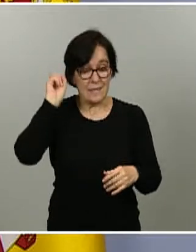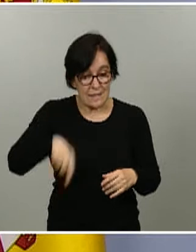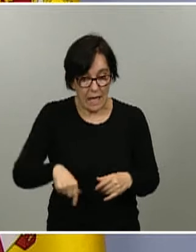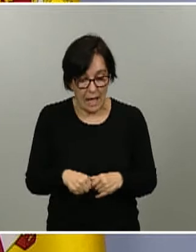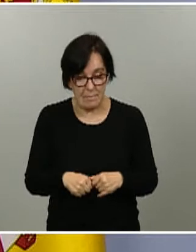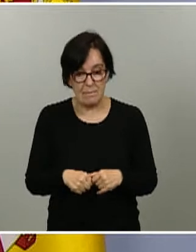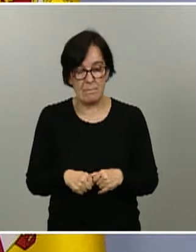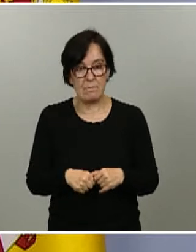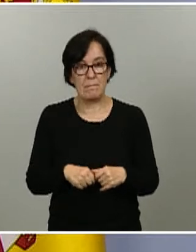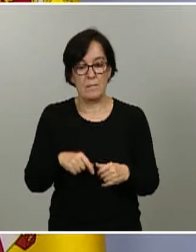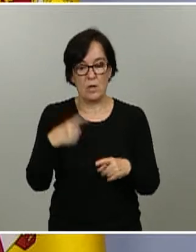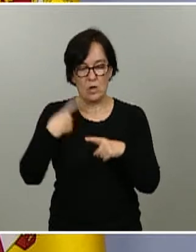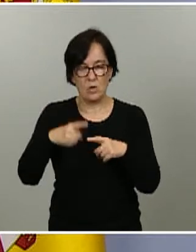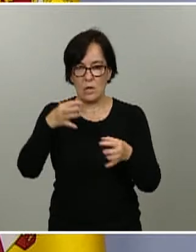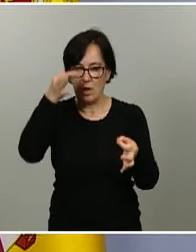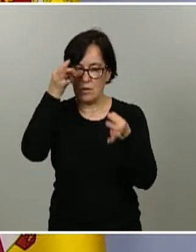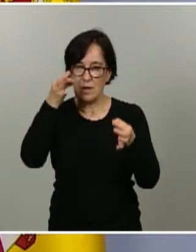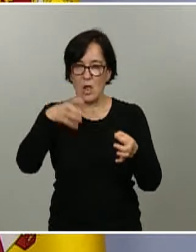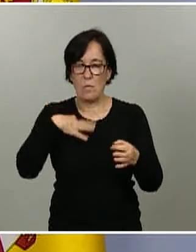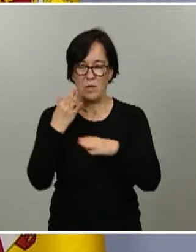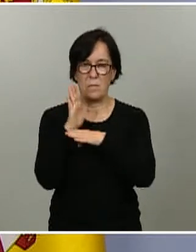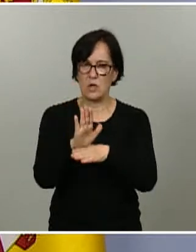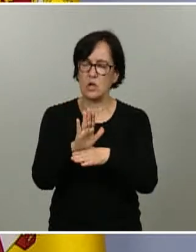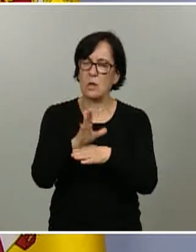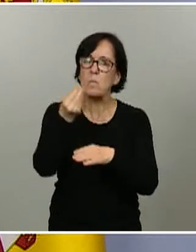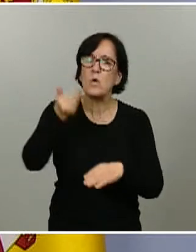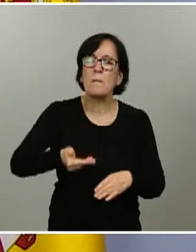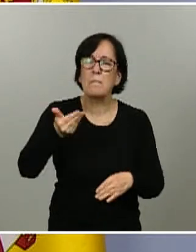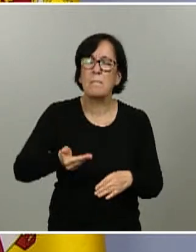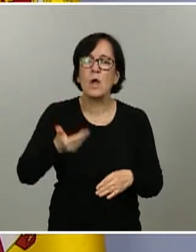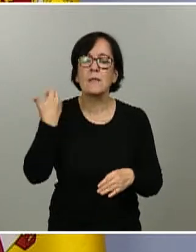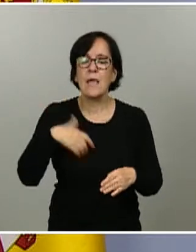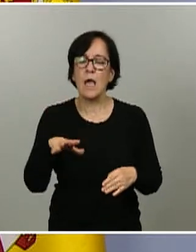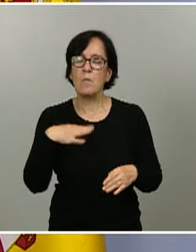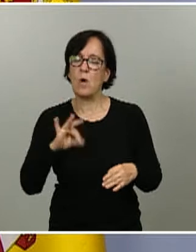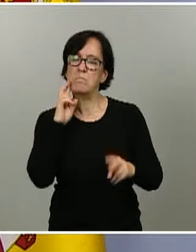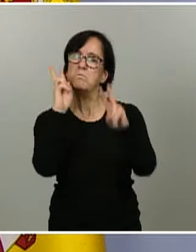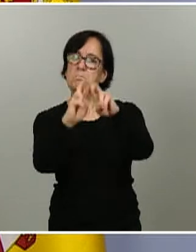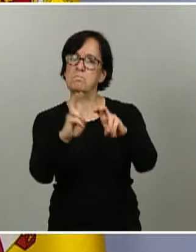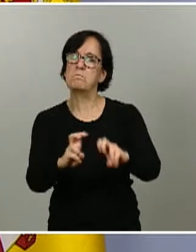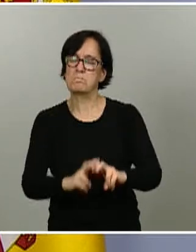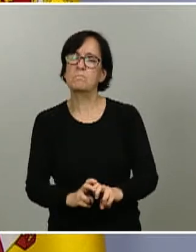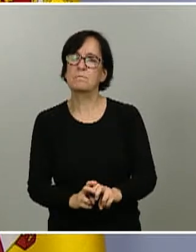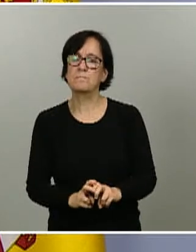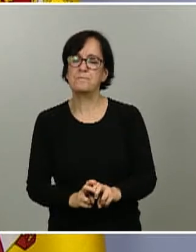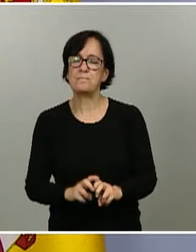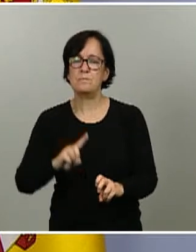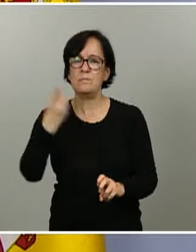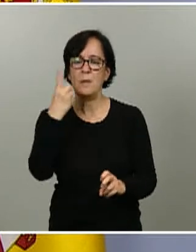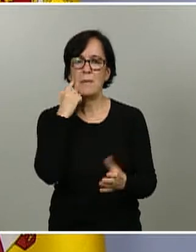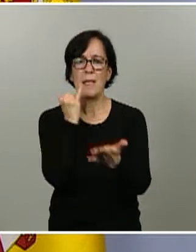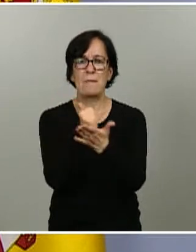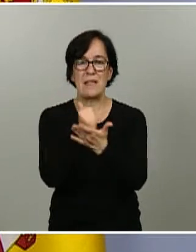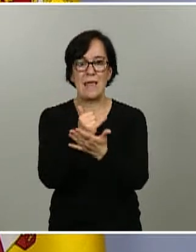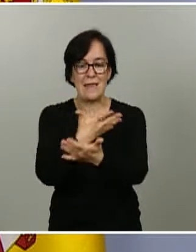los datos que no hemos tenido oportunidad de presentar y es muy importante, es que ya hemos podido analizar las primeras muestras de sangre.